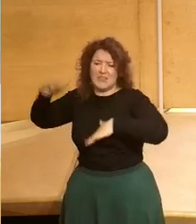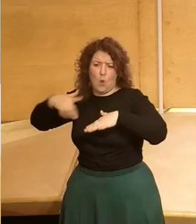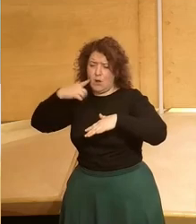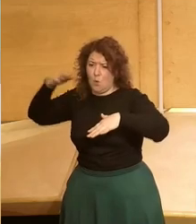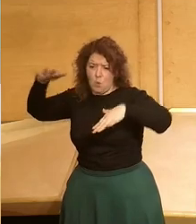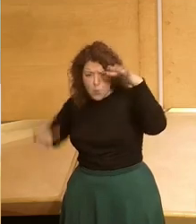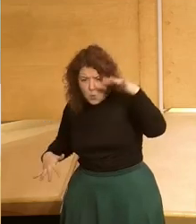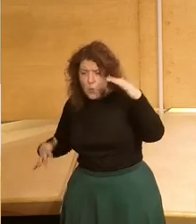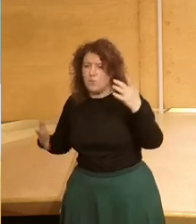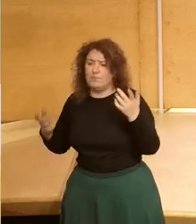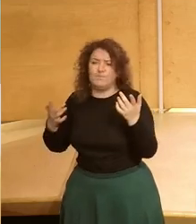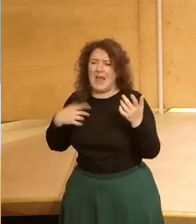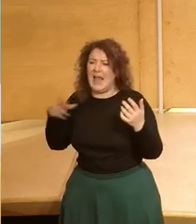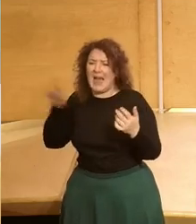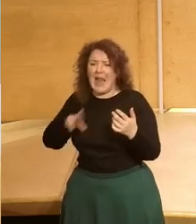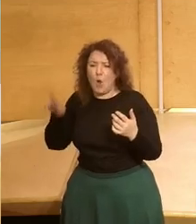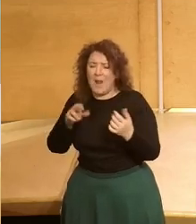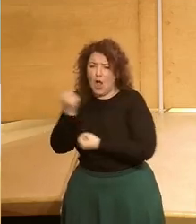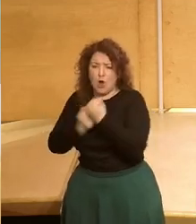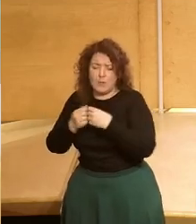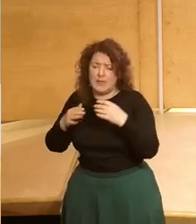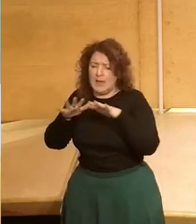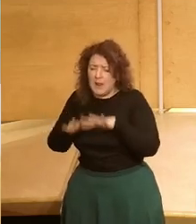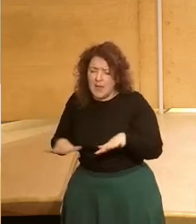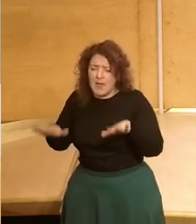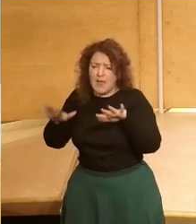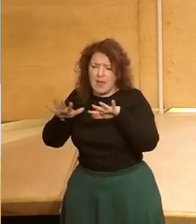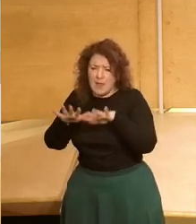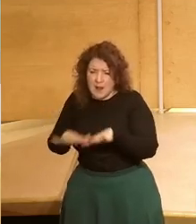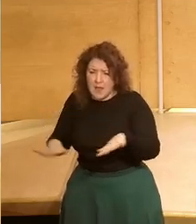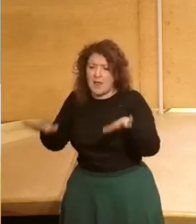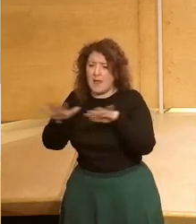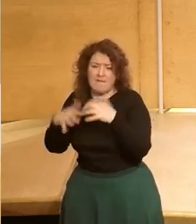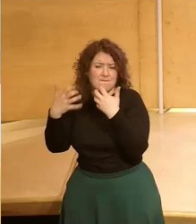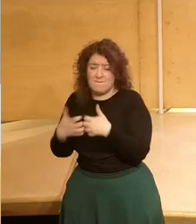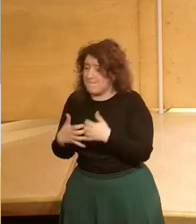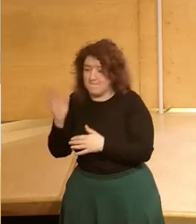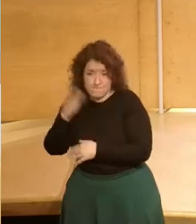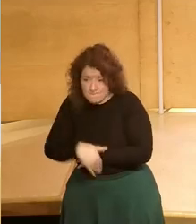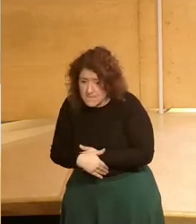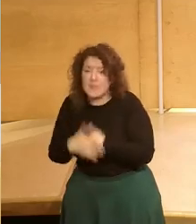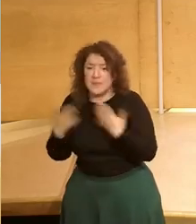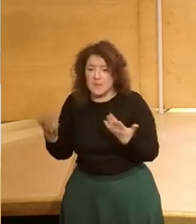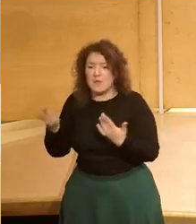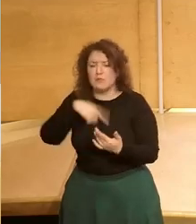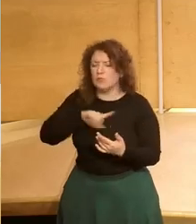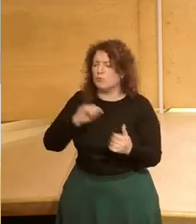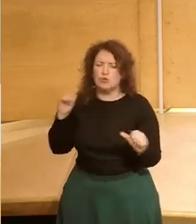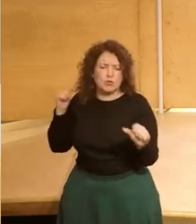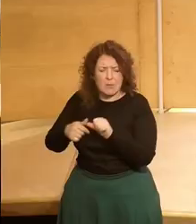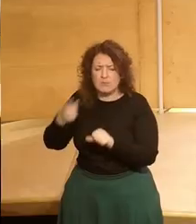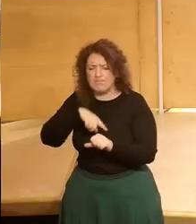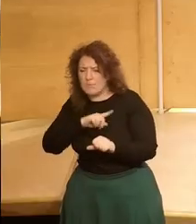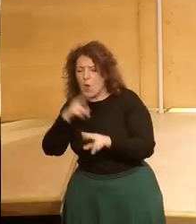recuperación que fue muy lenta que no funcionaba y realmente para los que durante muchos años también abogamos por unas